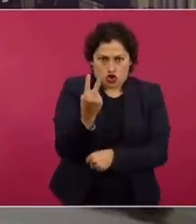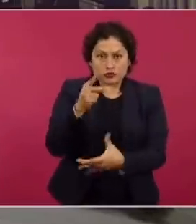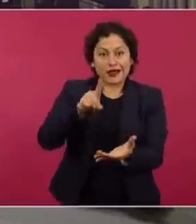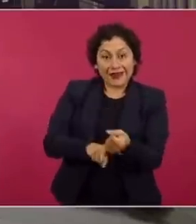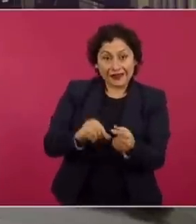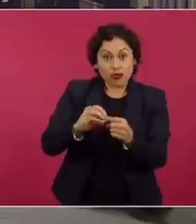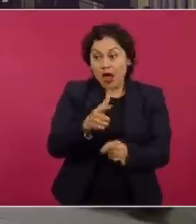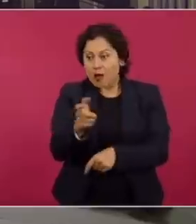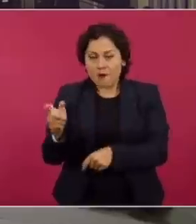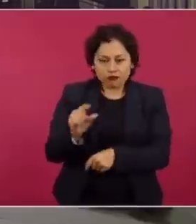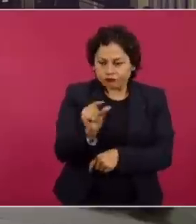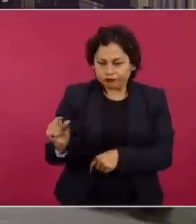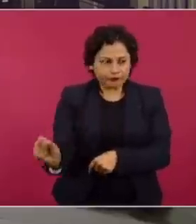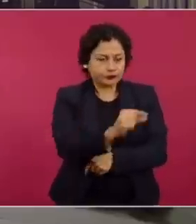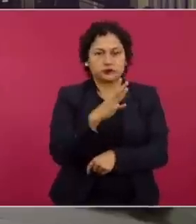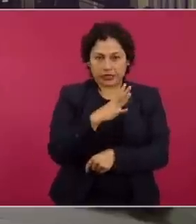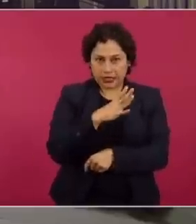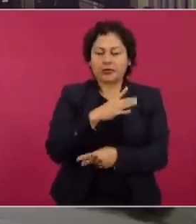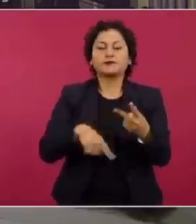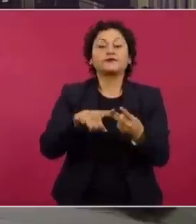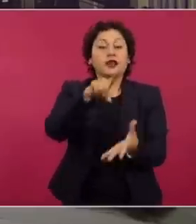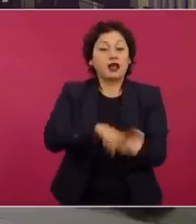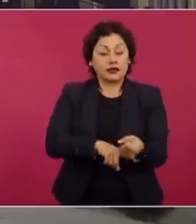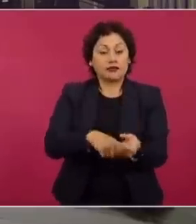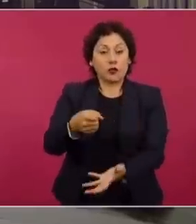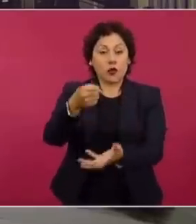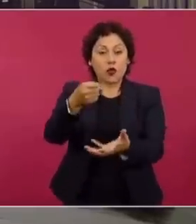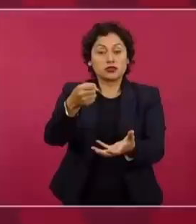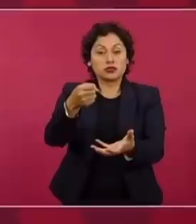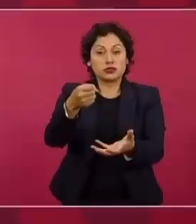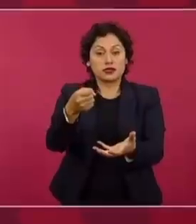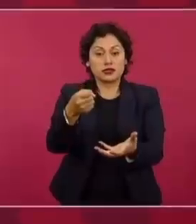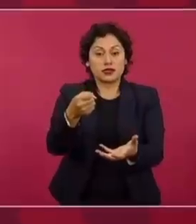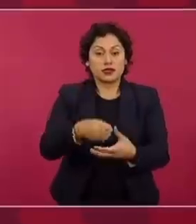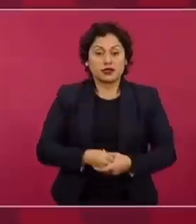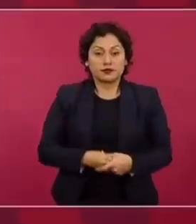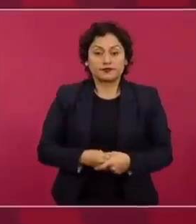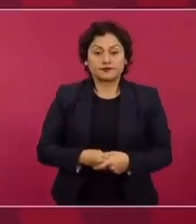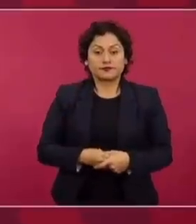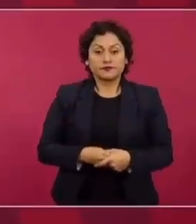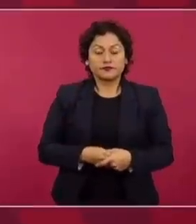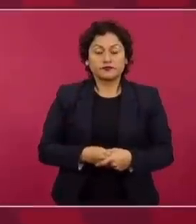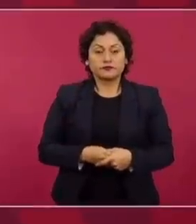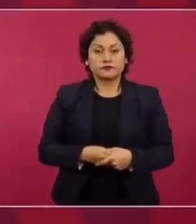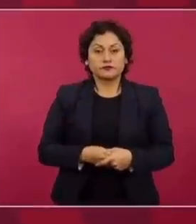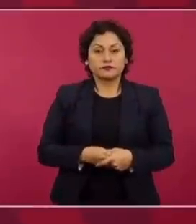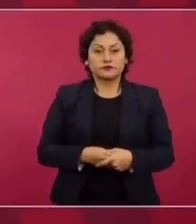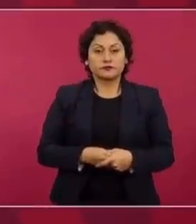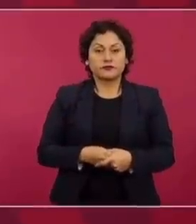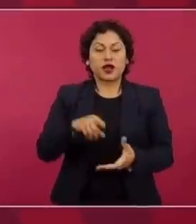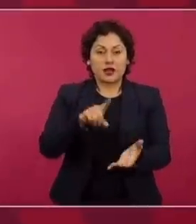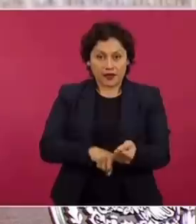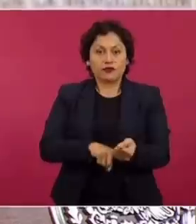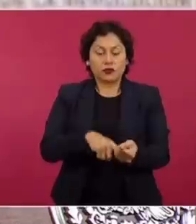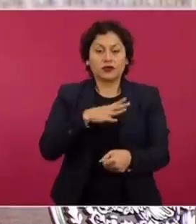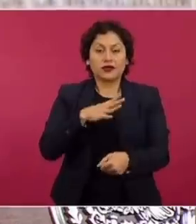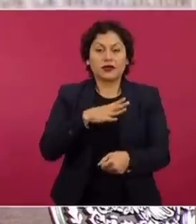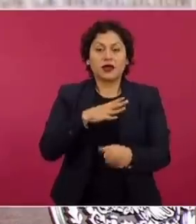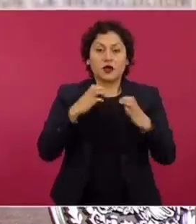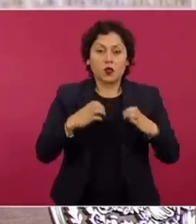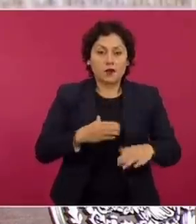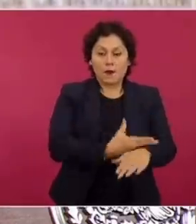bolsas, sí, pues partes de seres humanos, pero